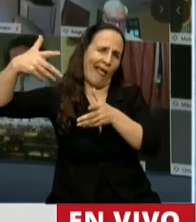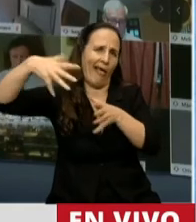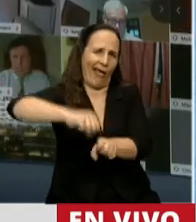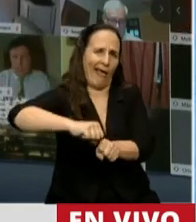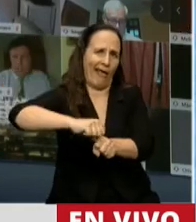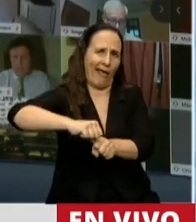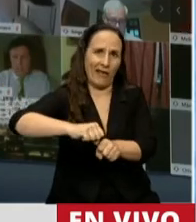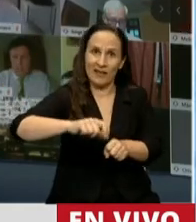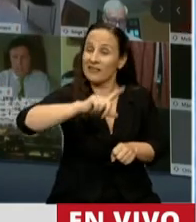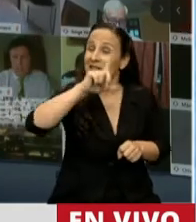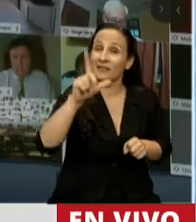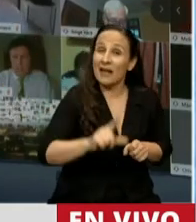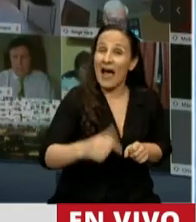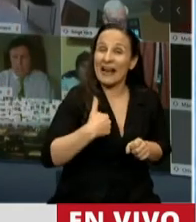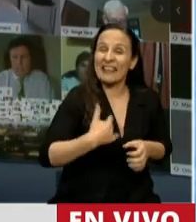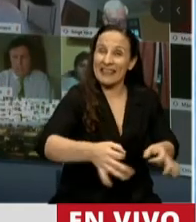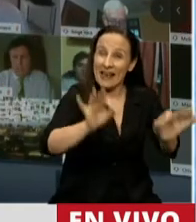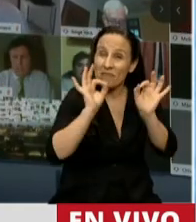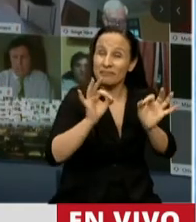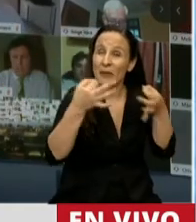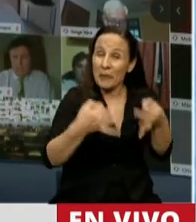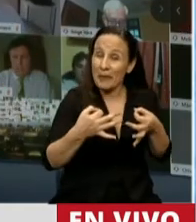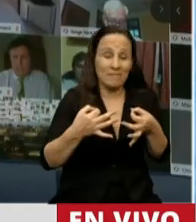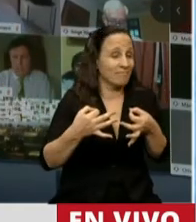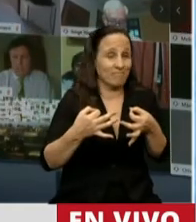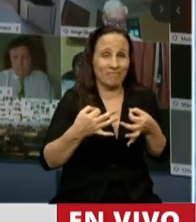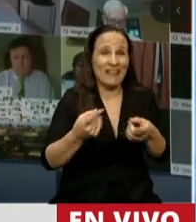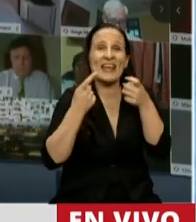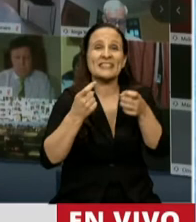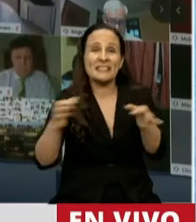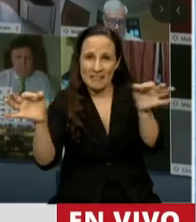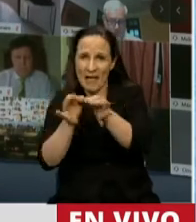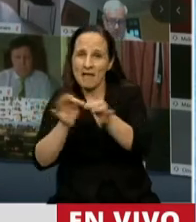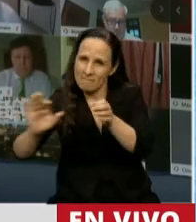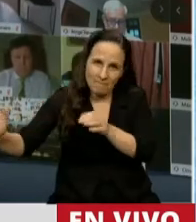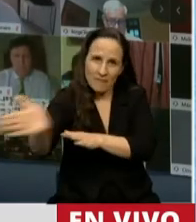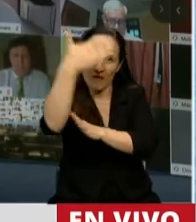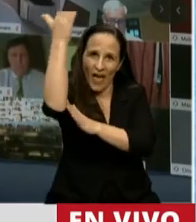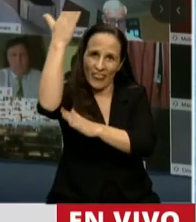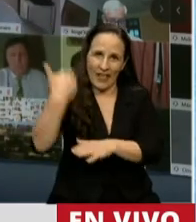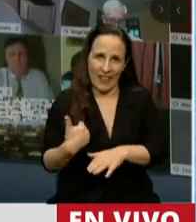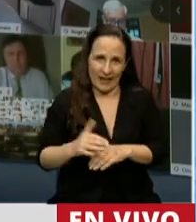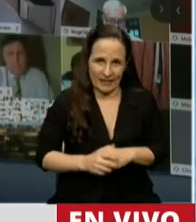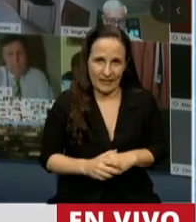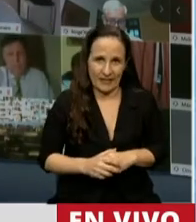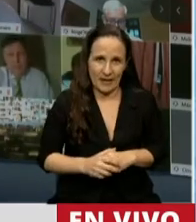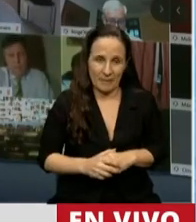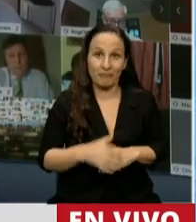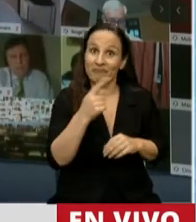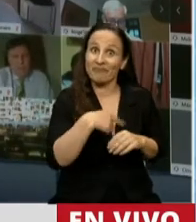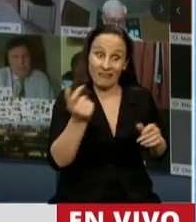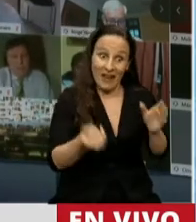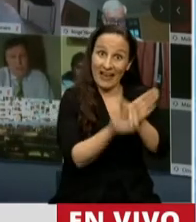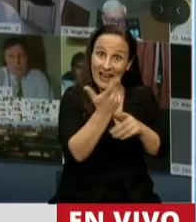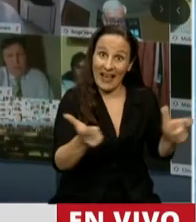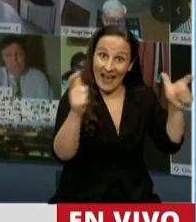un país completo hasta que no vuelva a flamear nuestra bandera en las Islas Malvinas. Y el Consejo que estamos